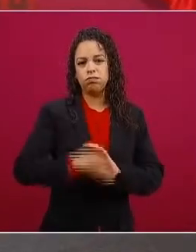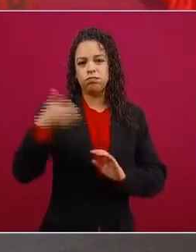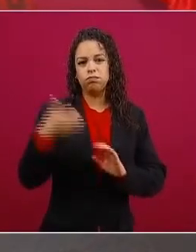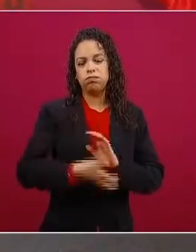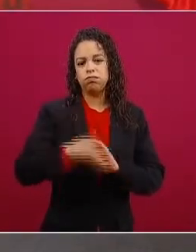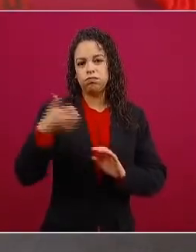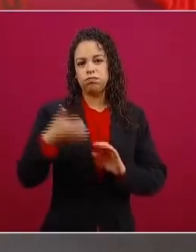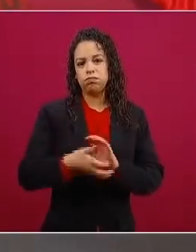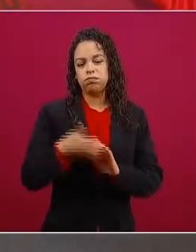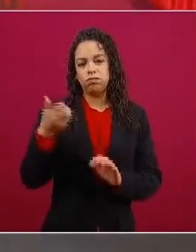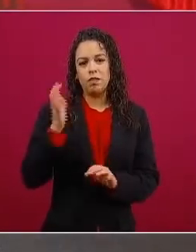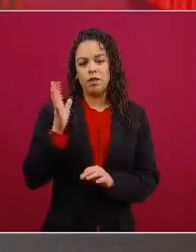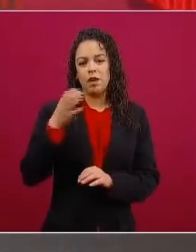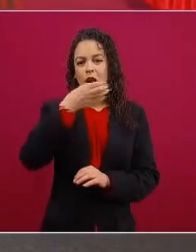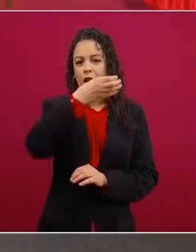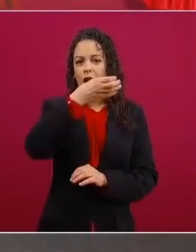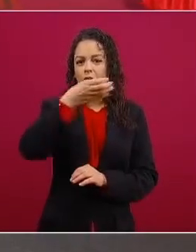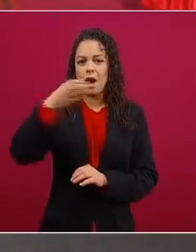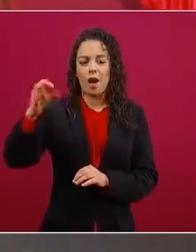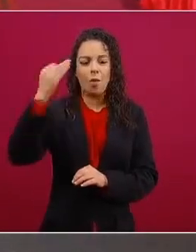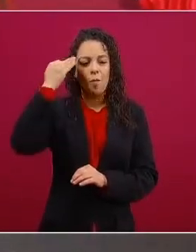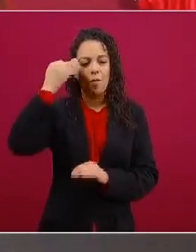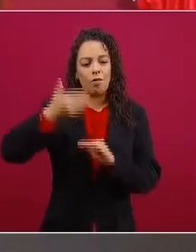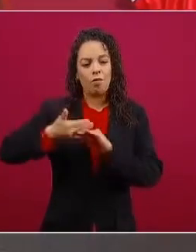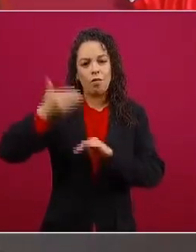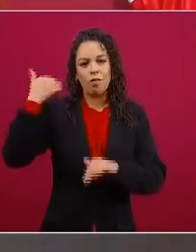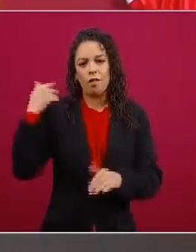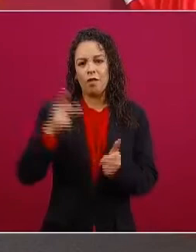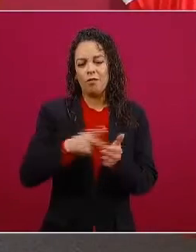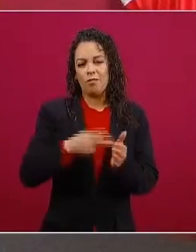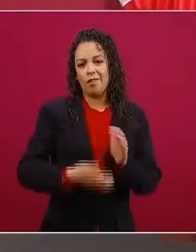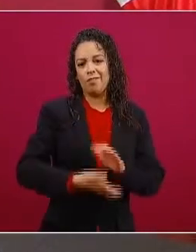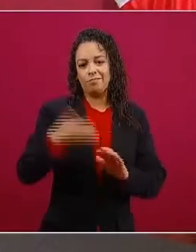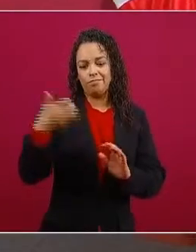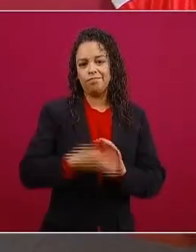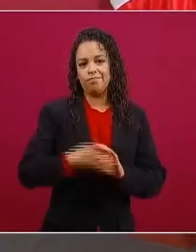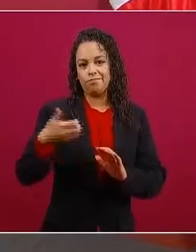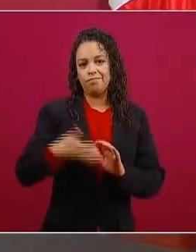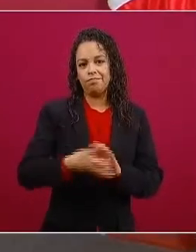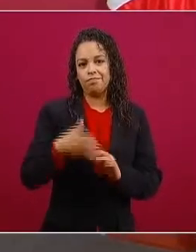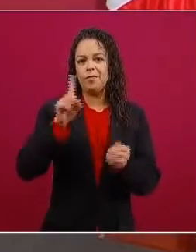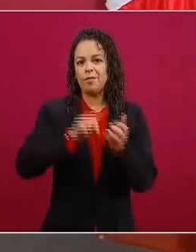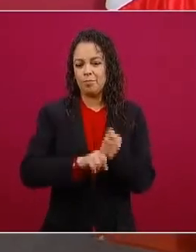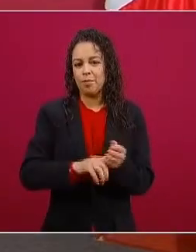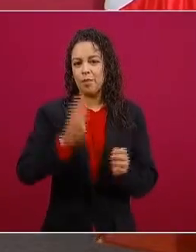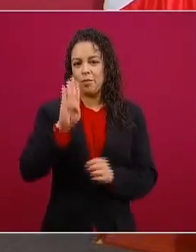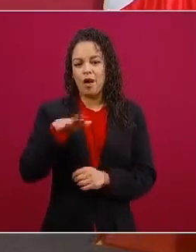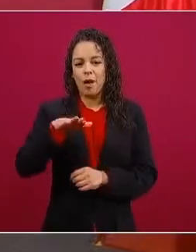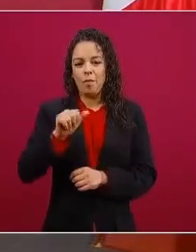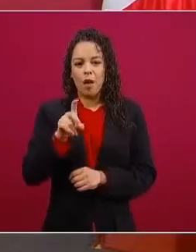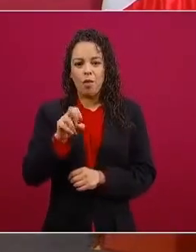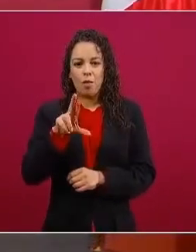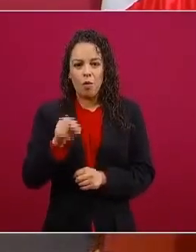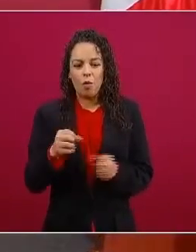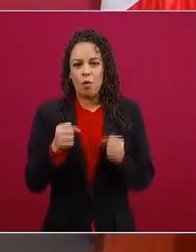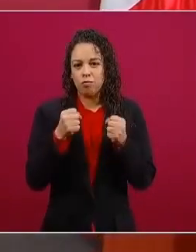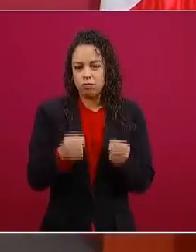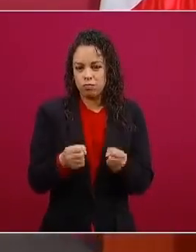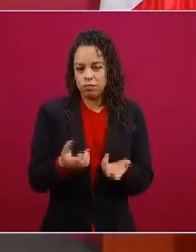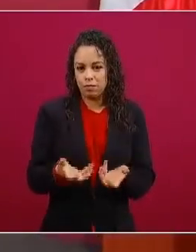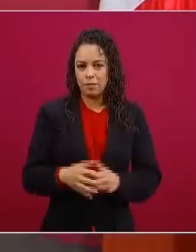porque no se podría cerrar, costaría mucho